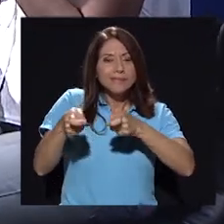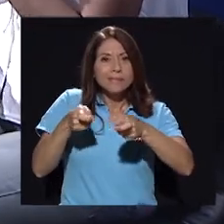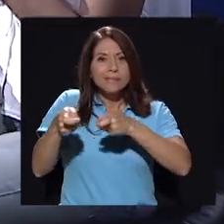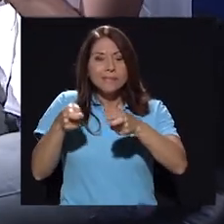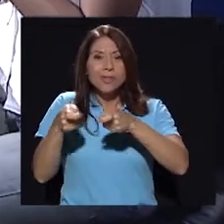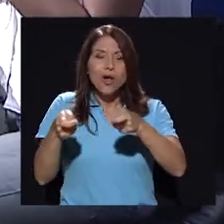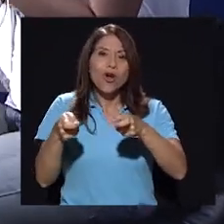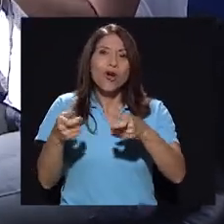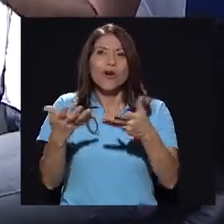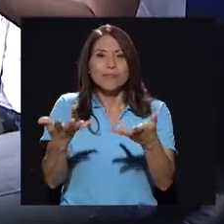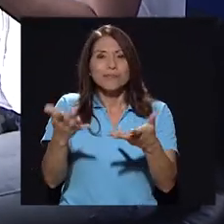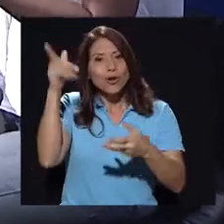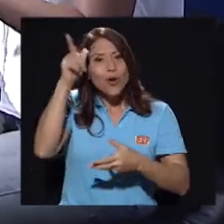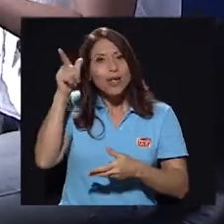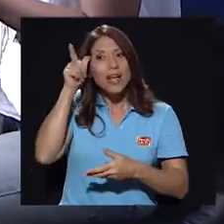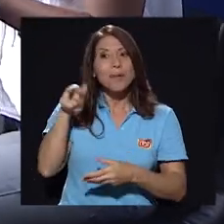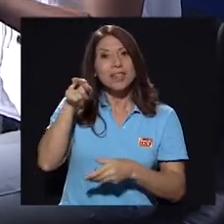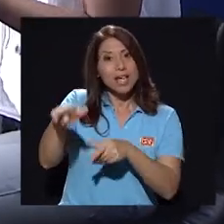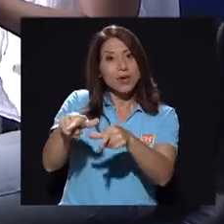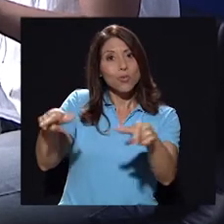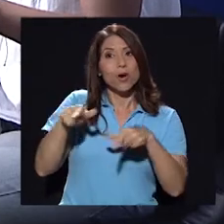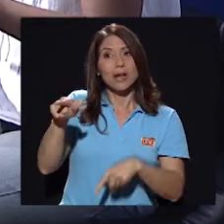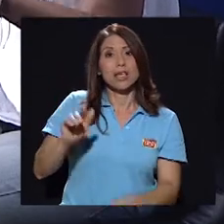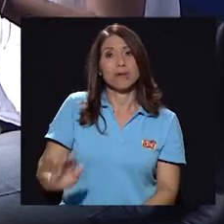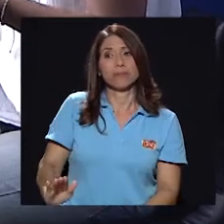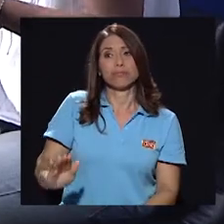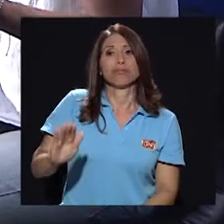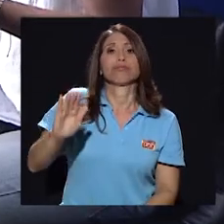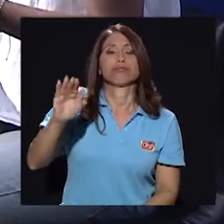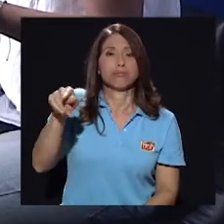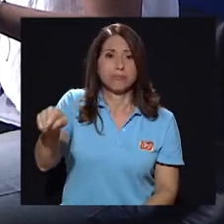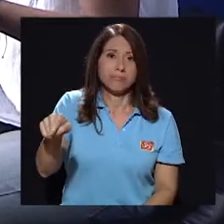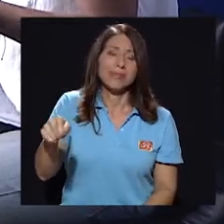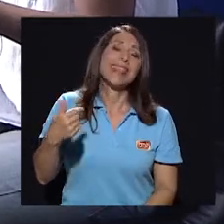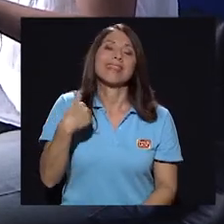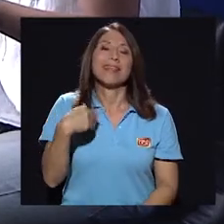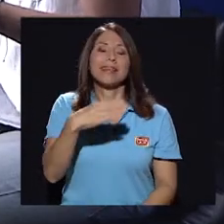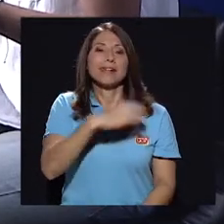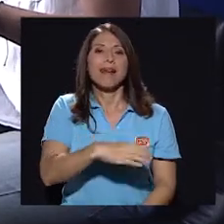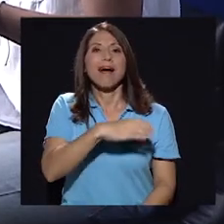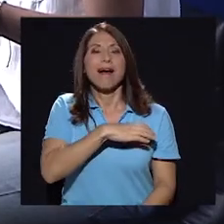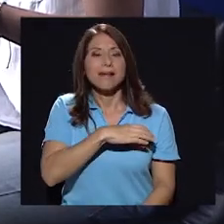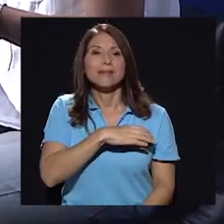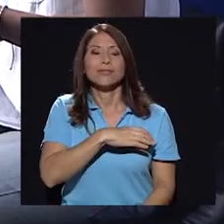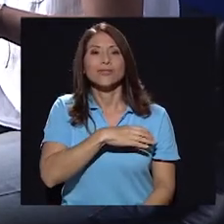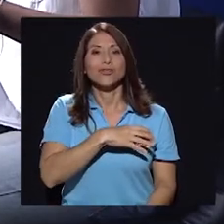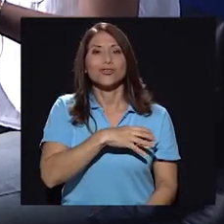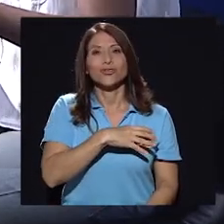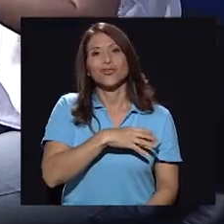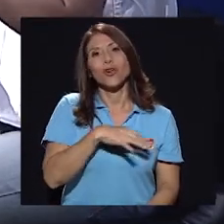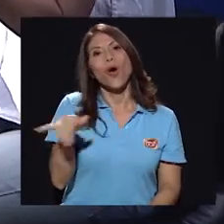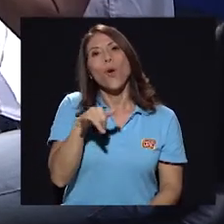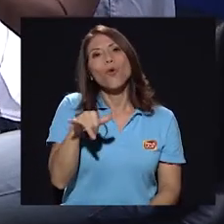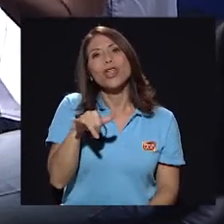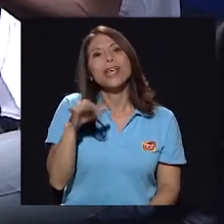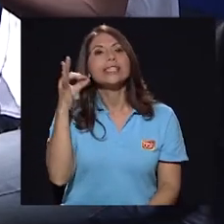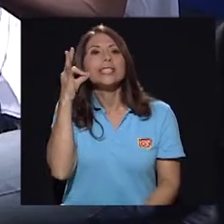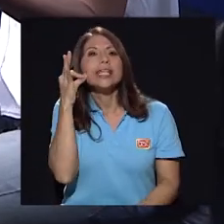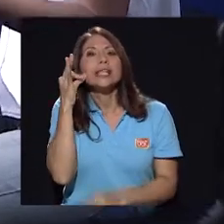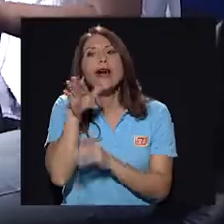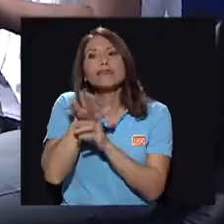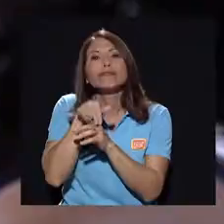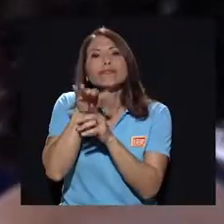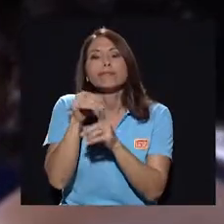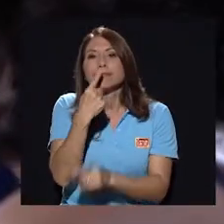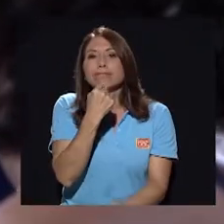como que esos, obviamente donde ella creció, pues así, o sea, tiene como esos rasgos de chiquita